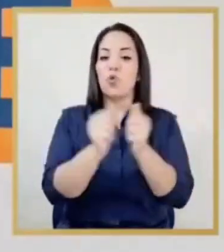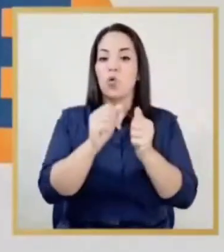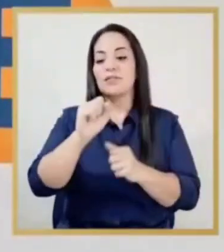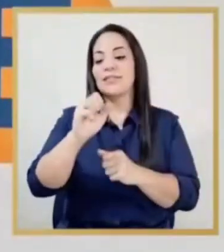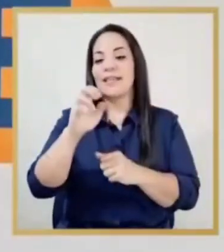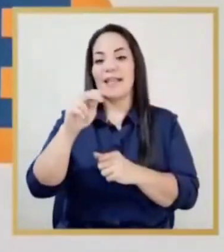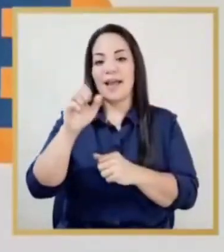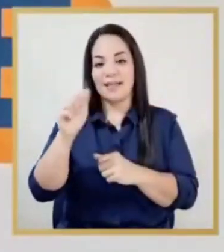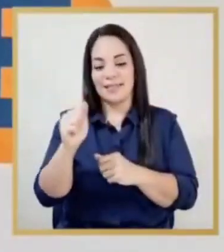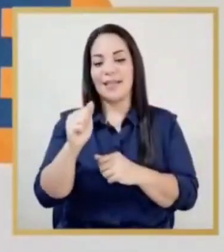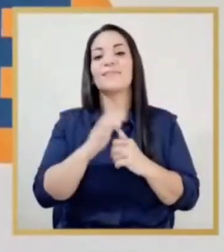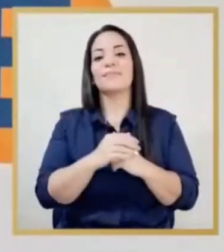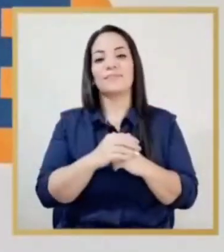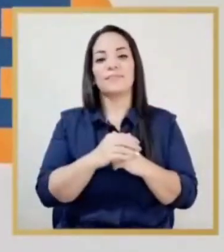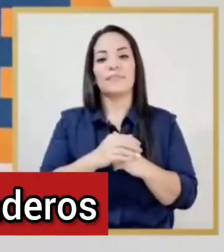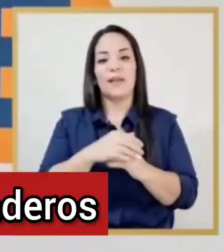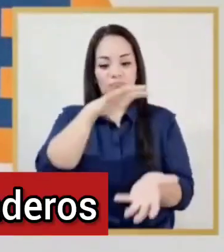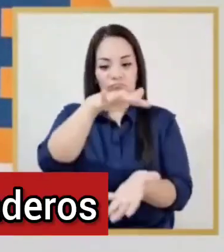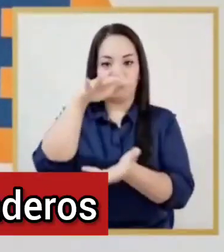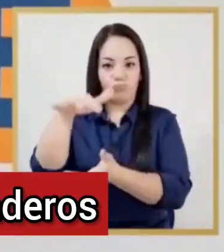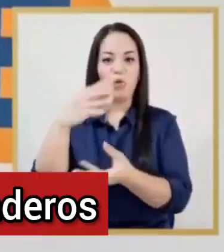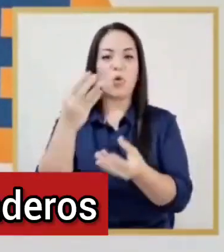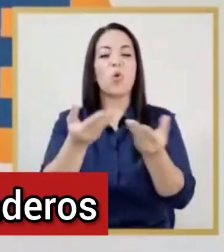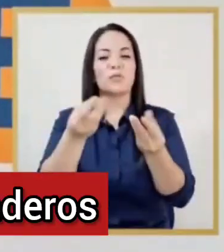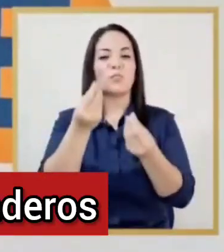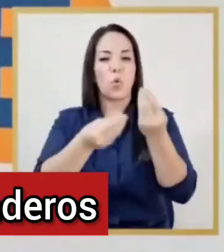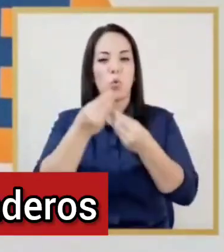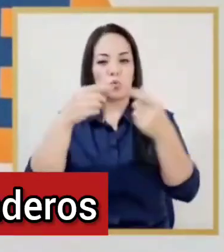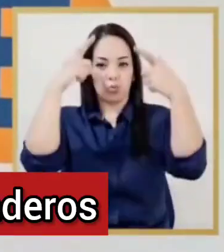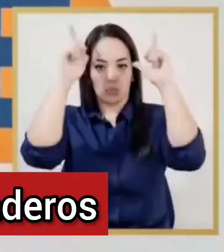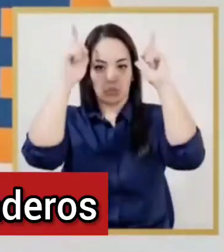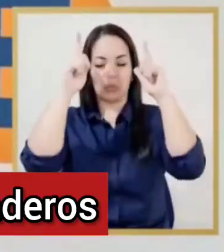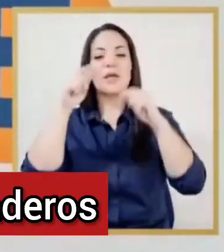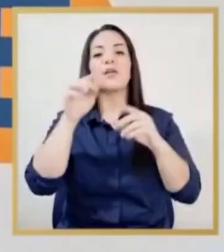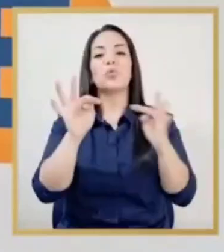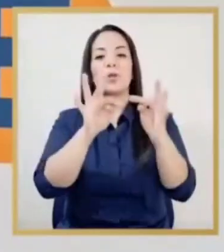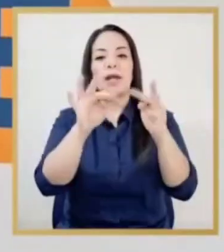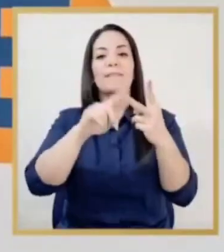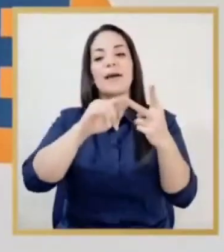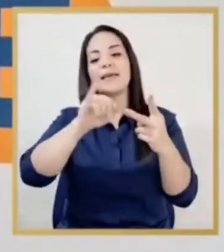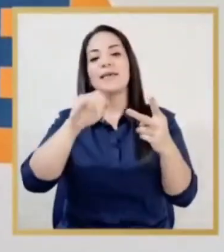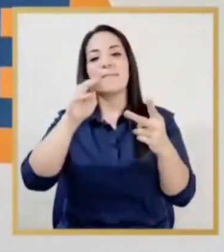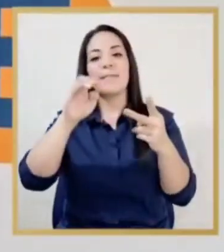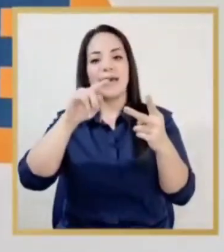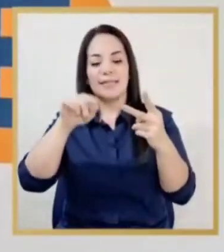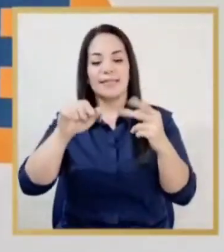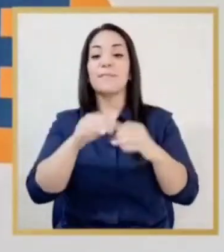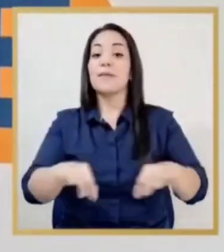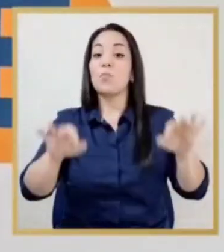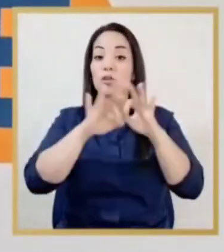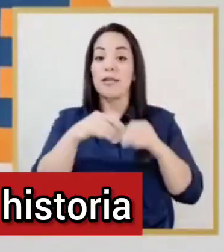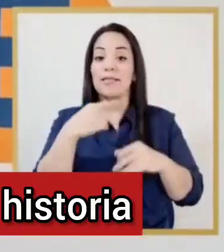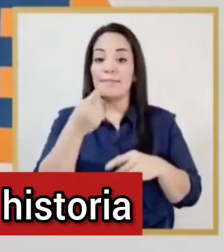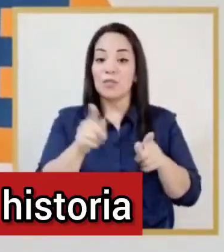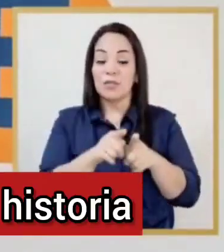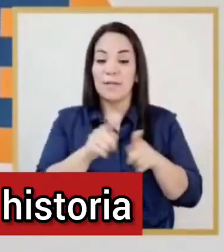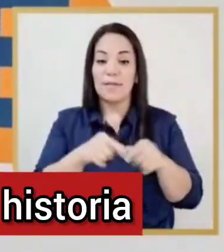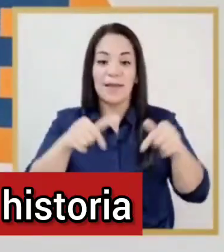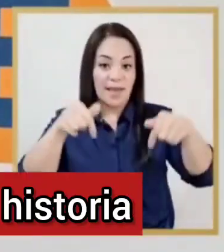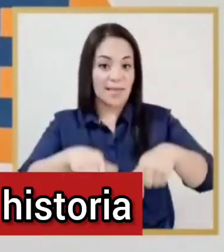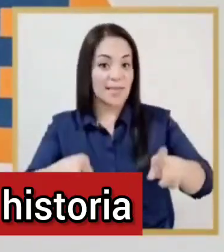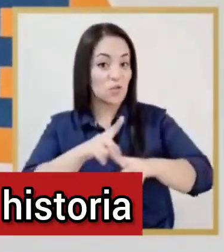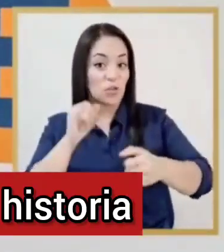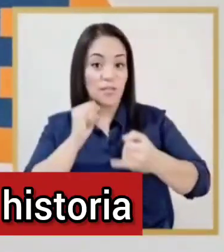entregado en conjunto con el Senasa, concentrado y suplemento bovino a ganaderos de Turrialba y Jiménez. Importante